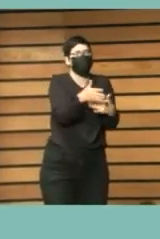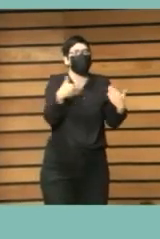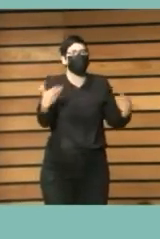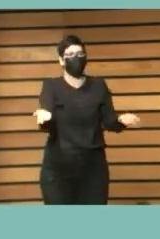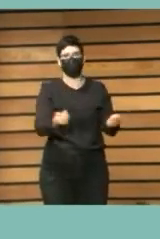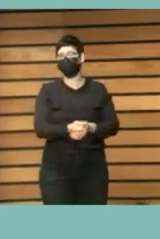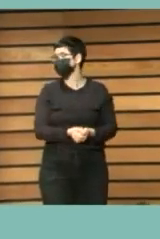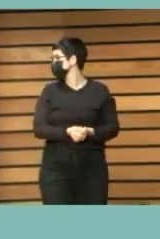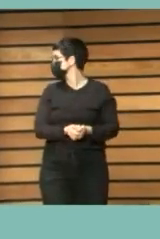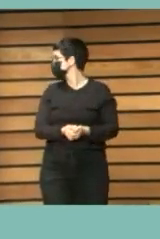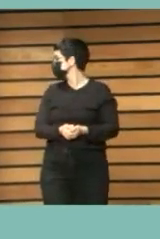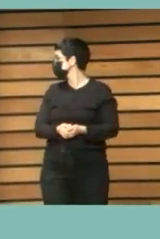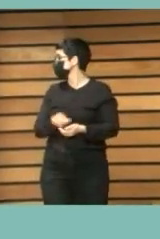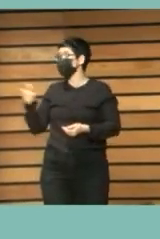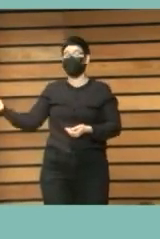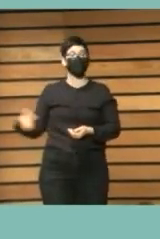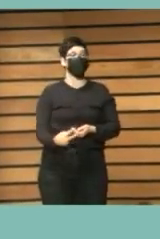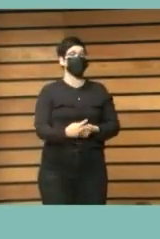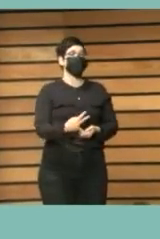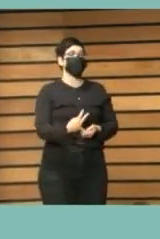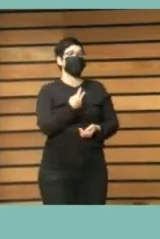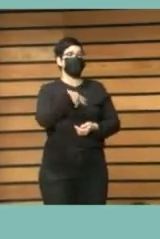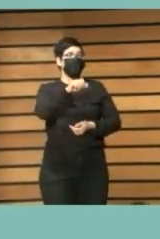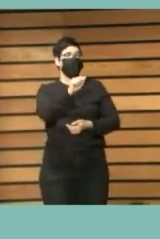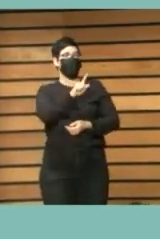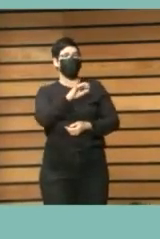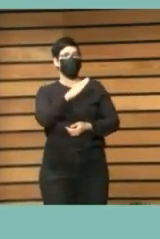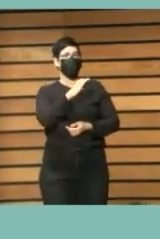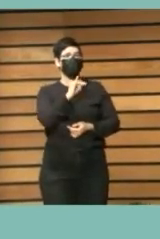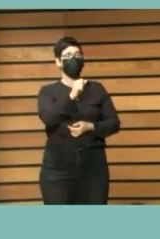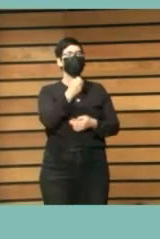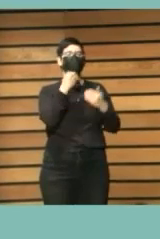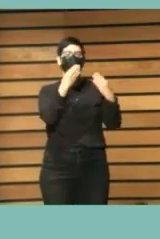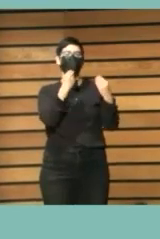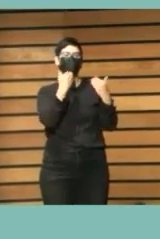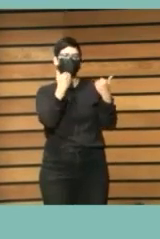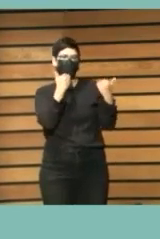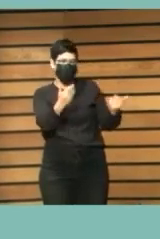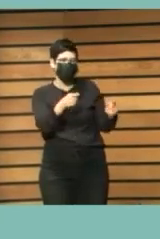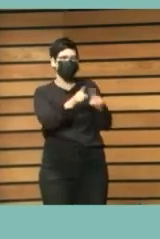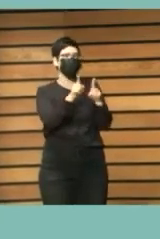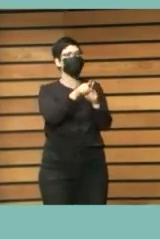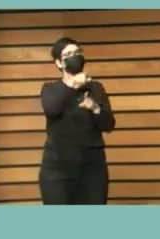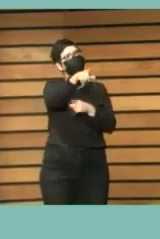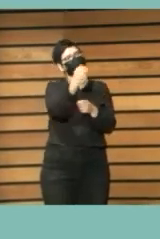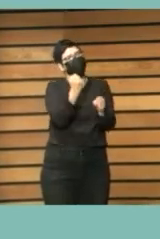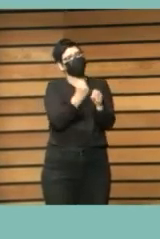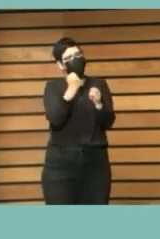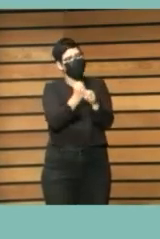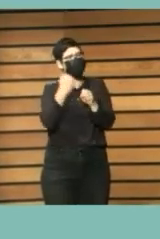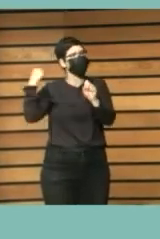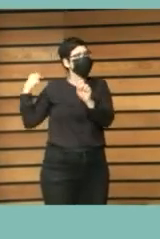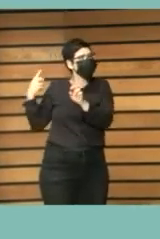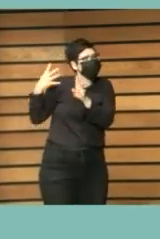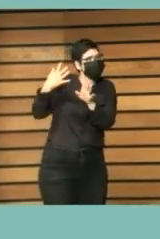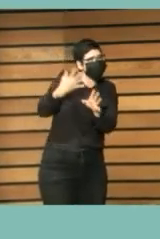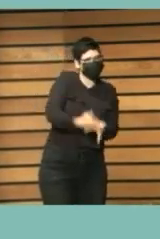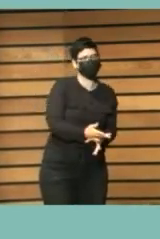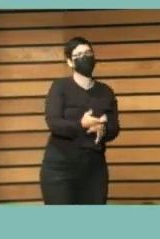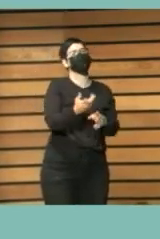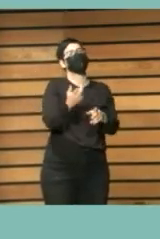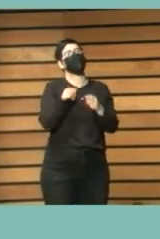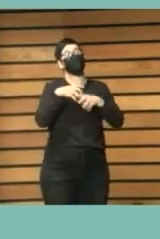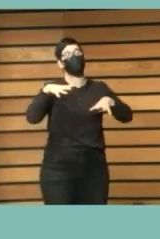Pues Alicia muchas gracias y enhorabuena por la labor que has venido haciendo todos estos años en la inclusión digital y social en la